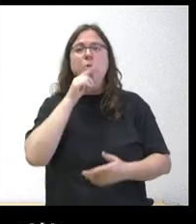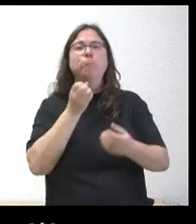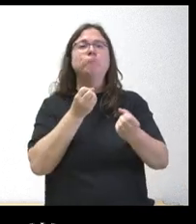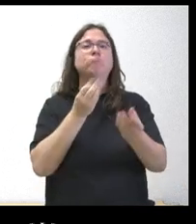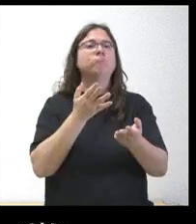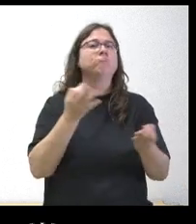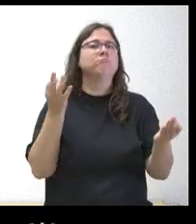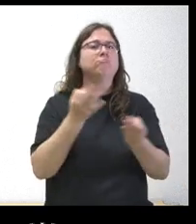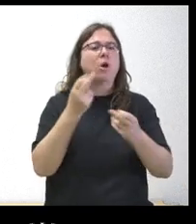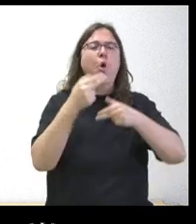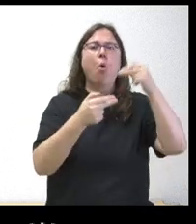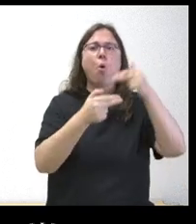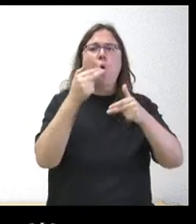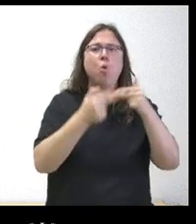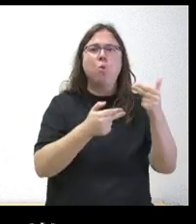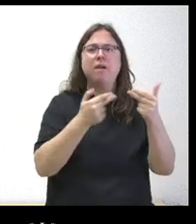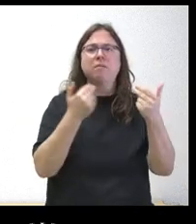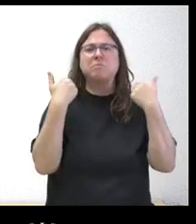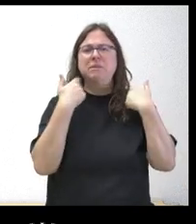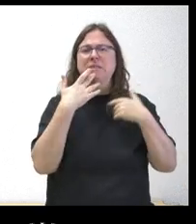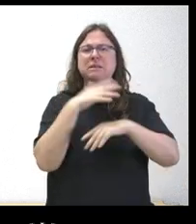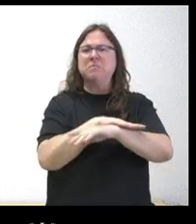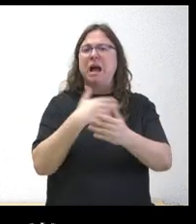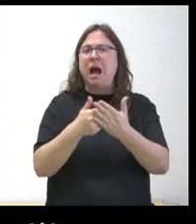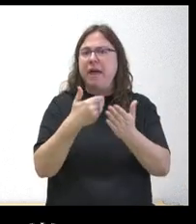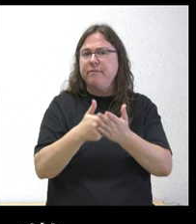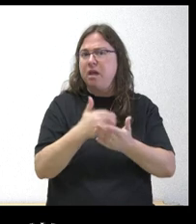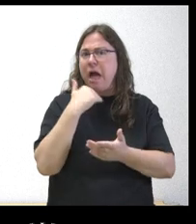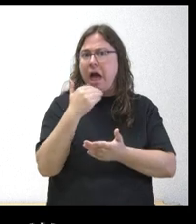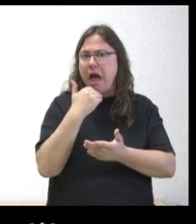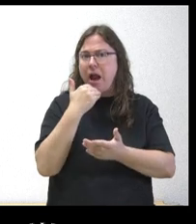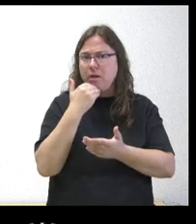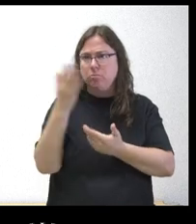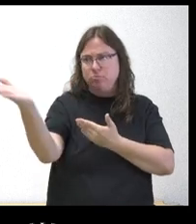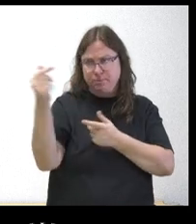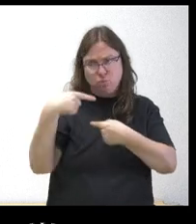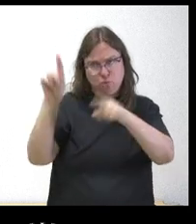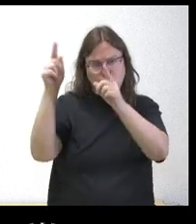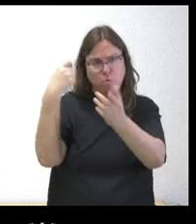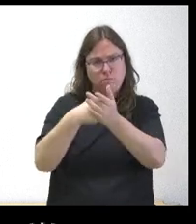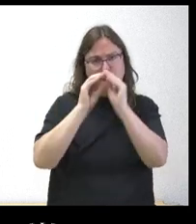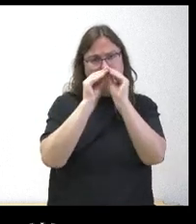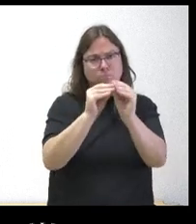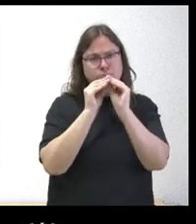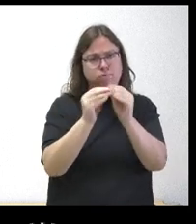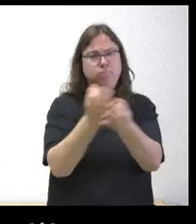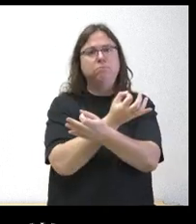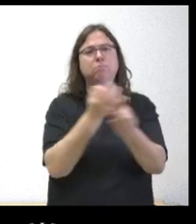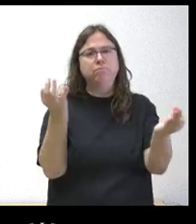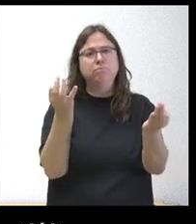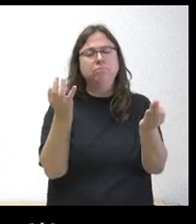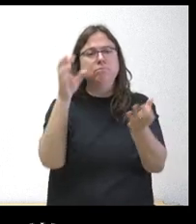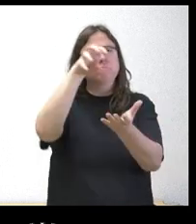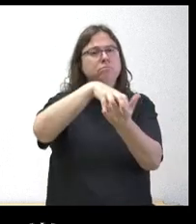esa obra está en un periodo de garantía si se va a reclamar el arreglo la puesta perfectamente en condiciones de esas